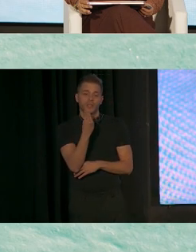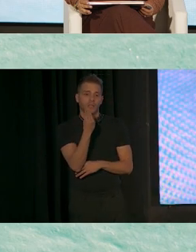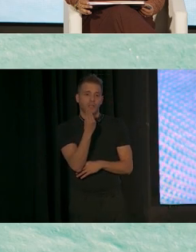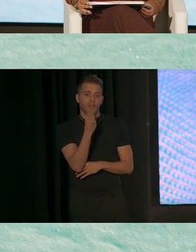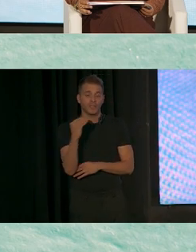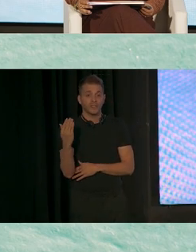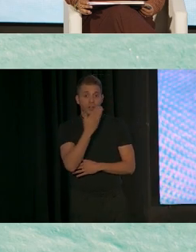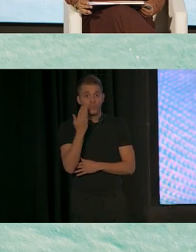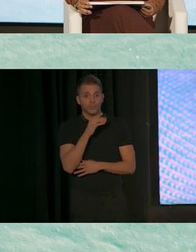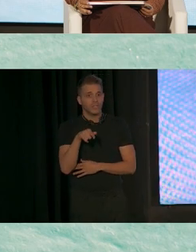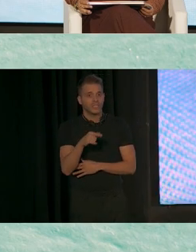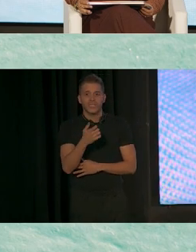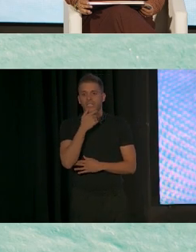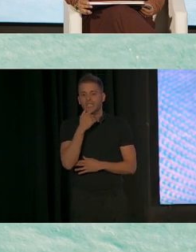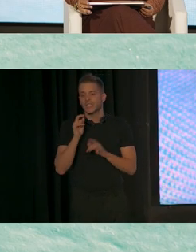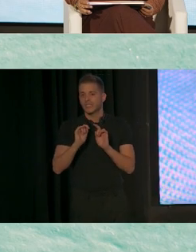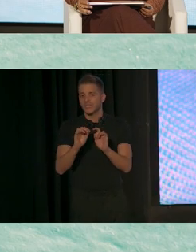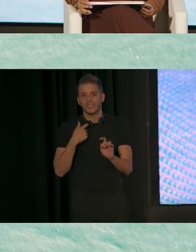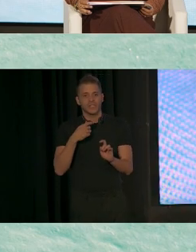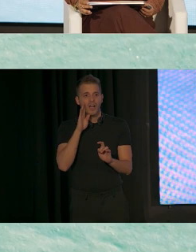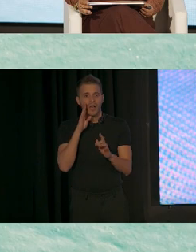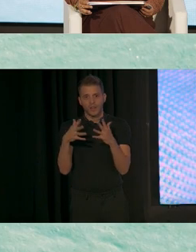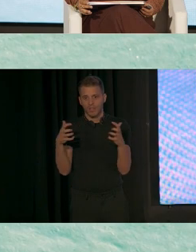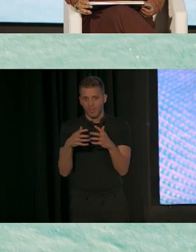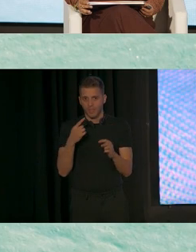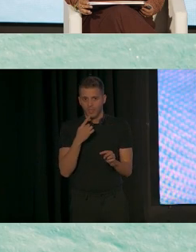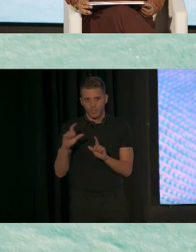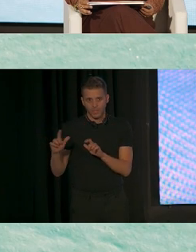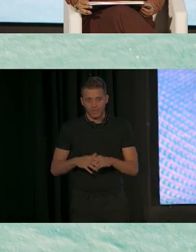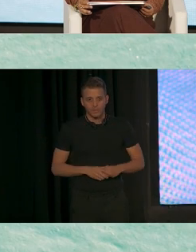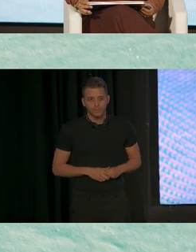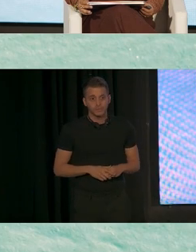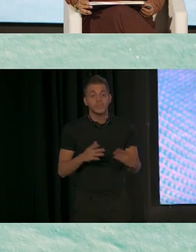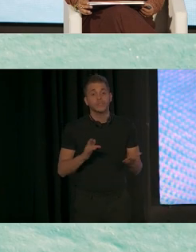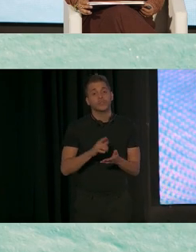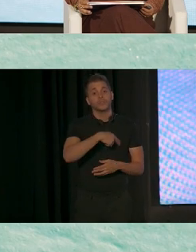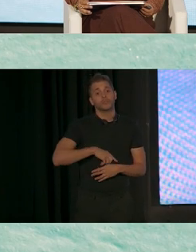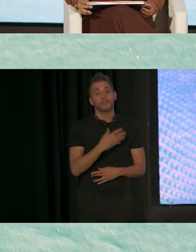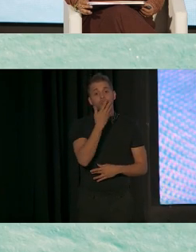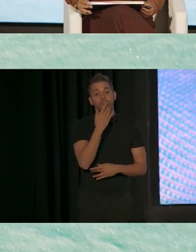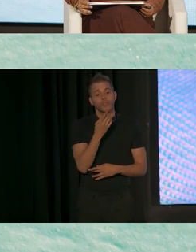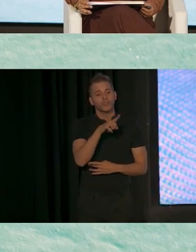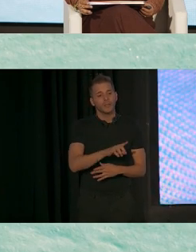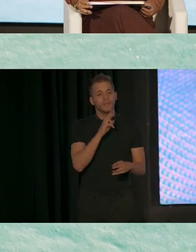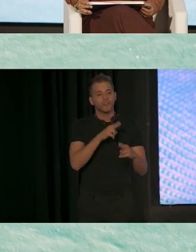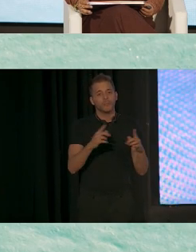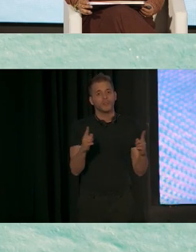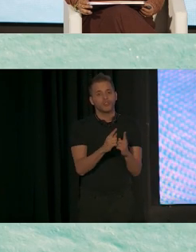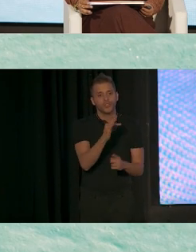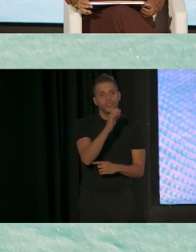Childhood and School Age Family Community Engagement Center, conocido también como FACE